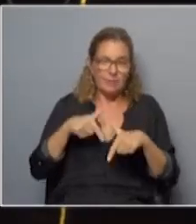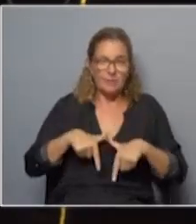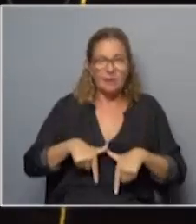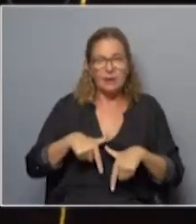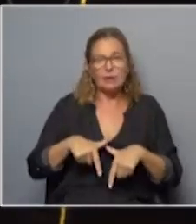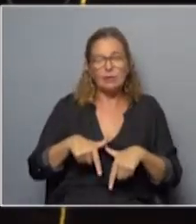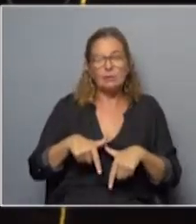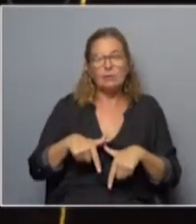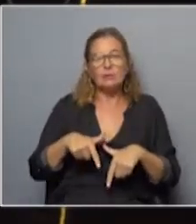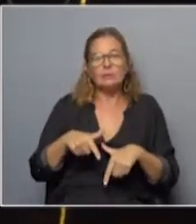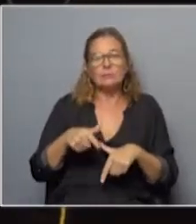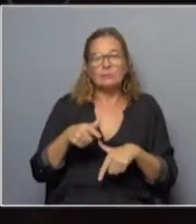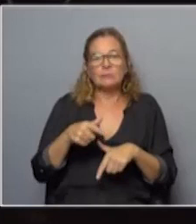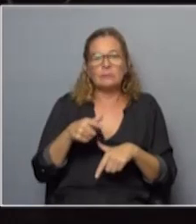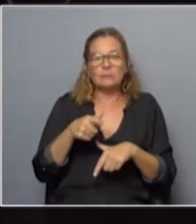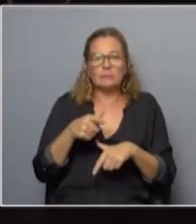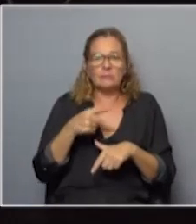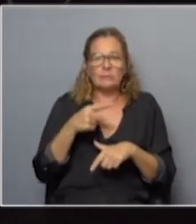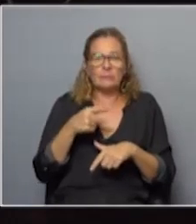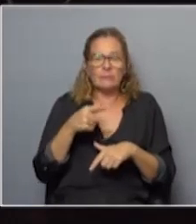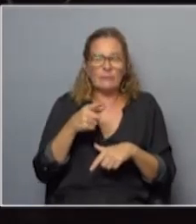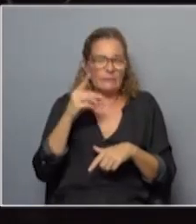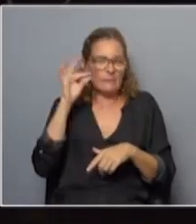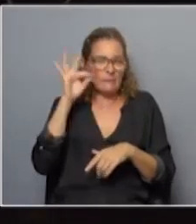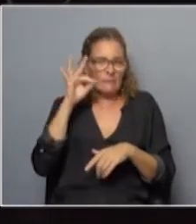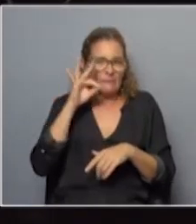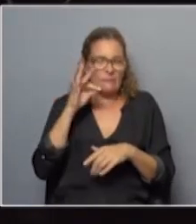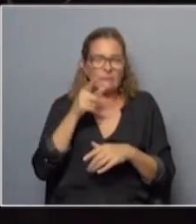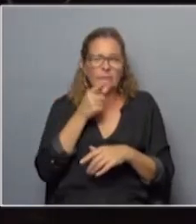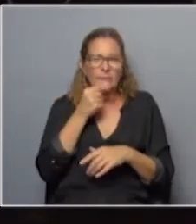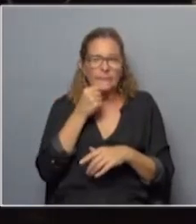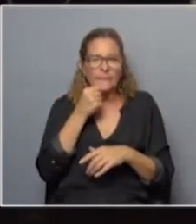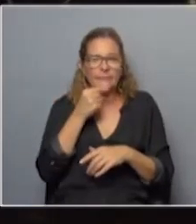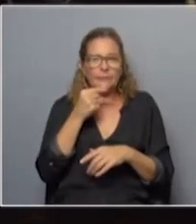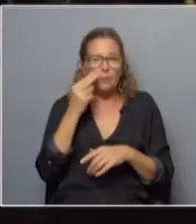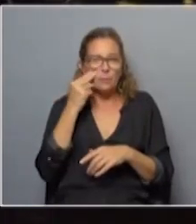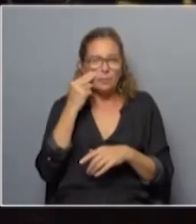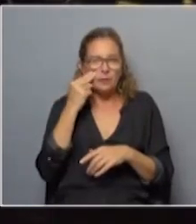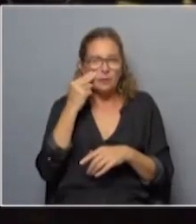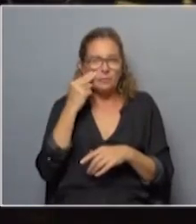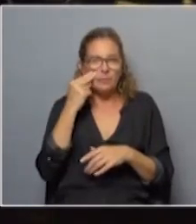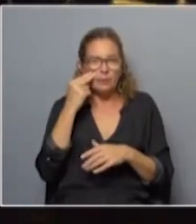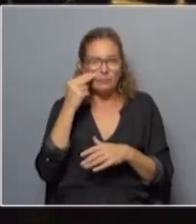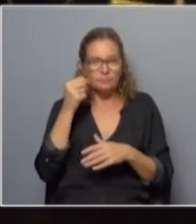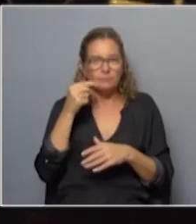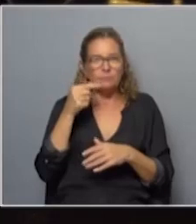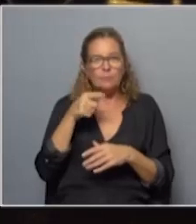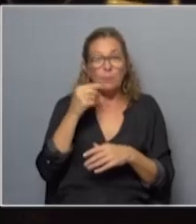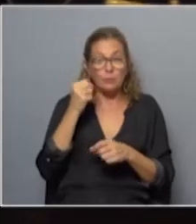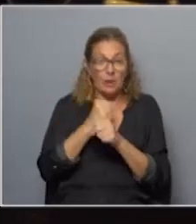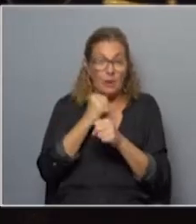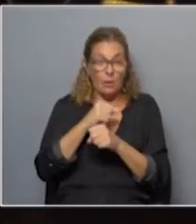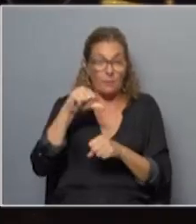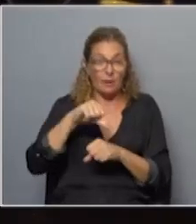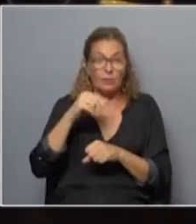días el ministro Luis Alberto Heber con respecto a un caso de Durazno con policías imputados por homicidio por un mal accionar dijo